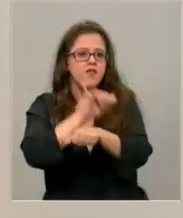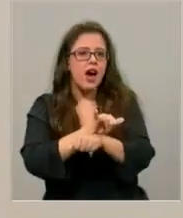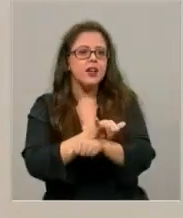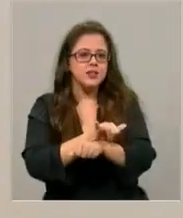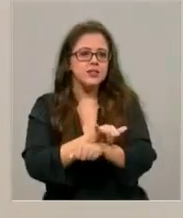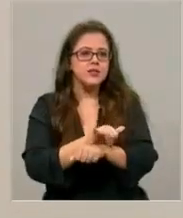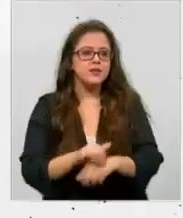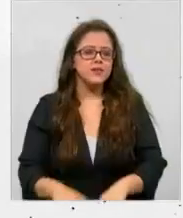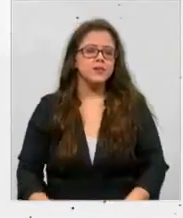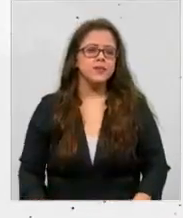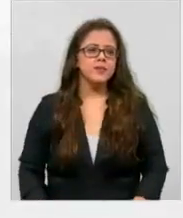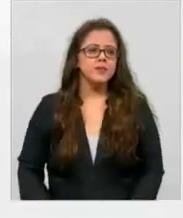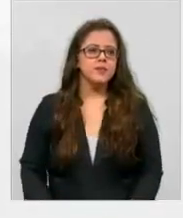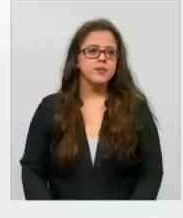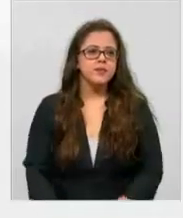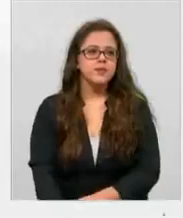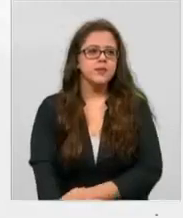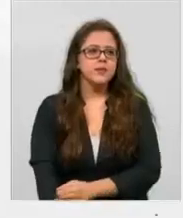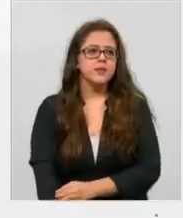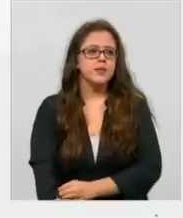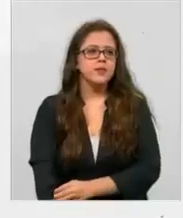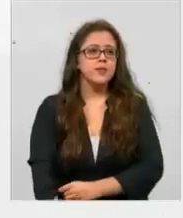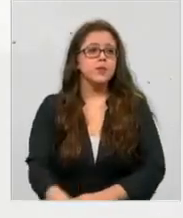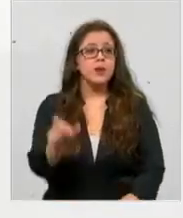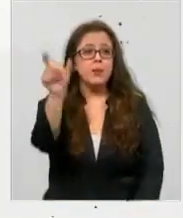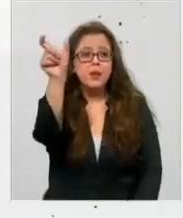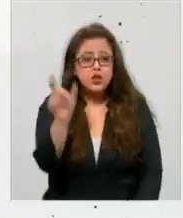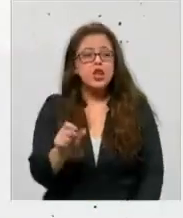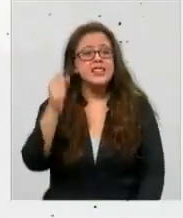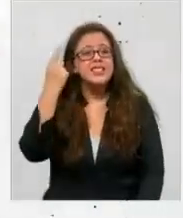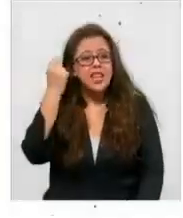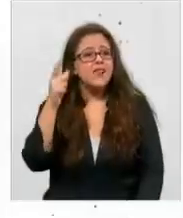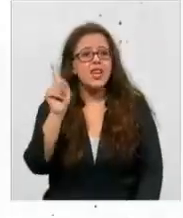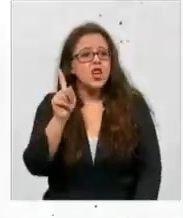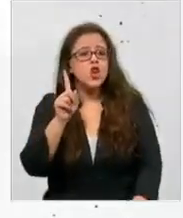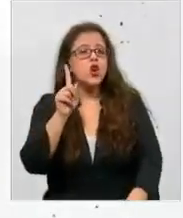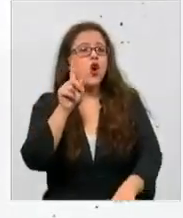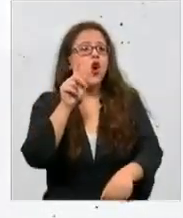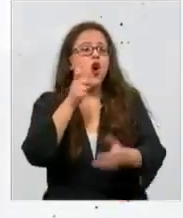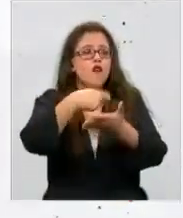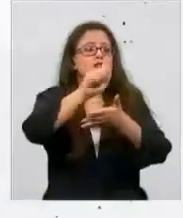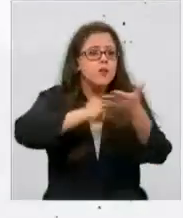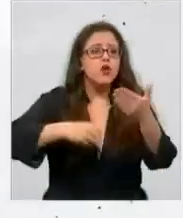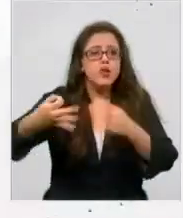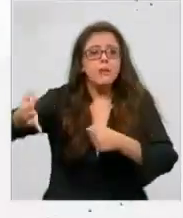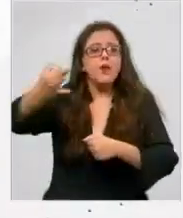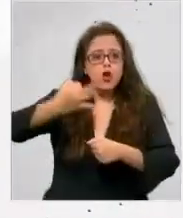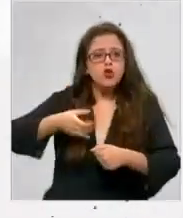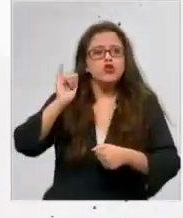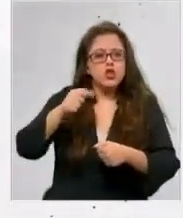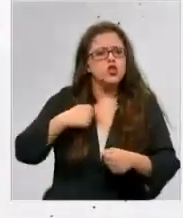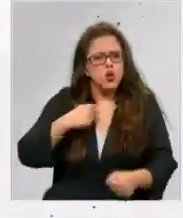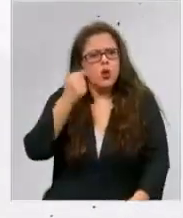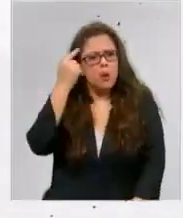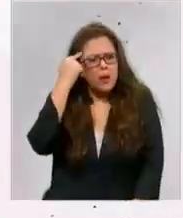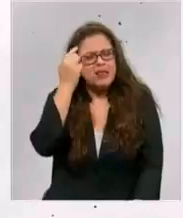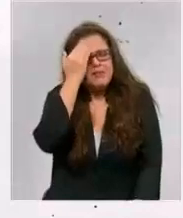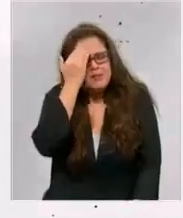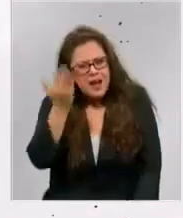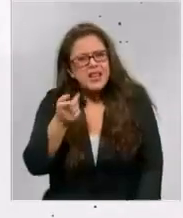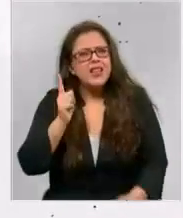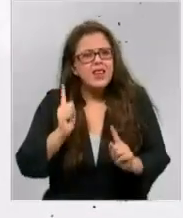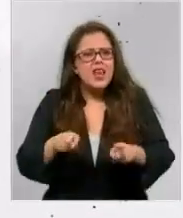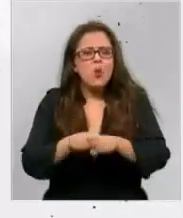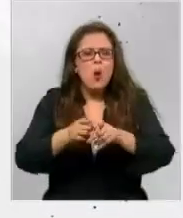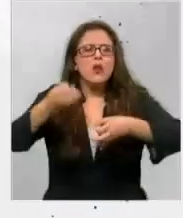testigo protegido. Porque el Chinchón sabe que él no firmó. Lo dijo delante de mí. Sí, lo encuentro terrible. Deberían